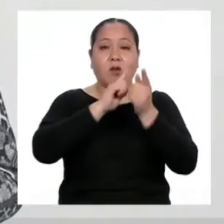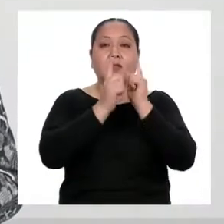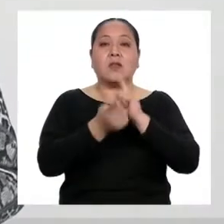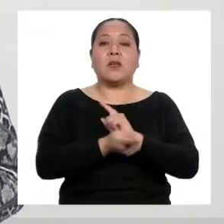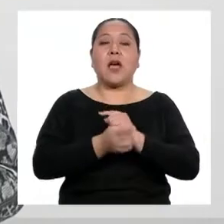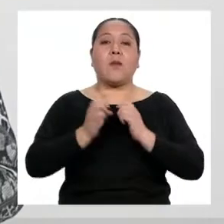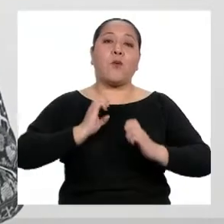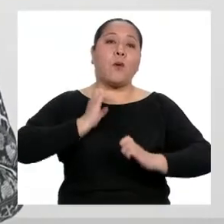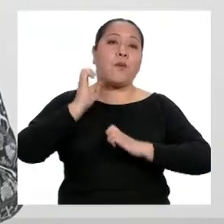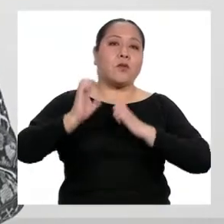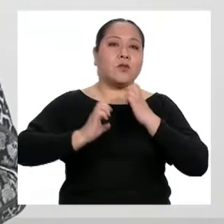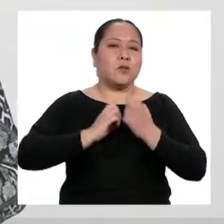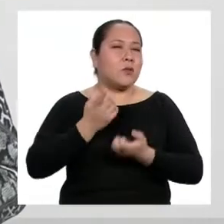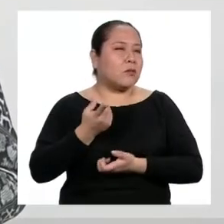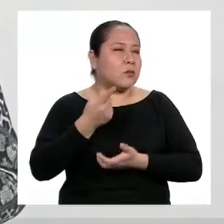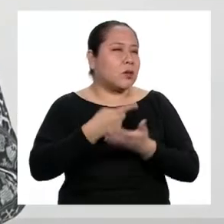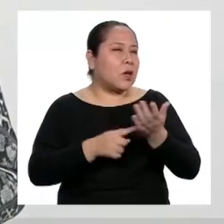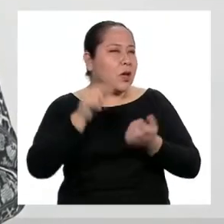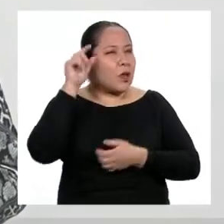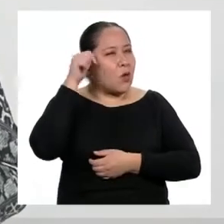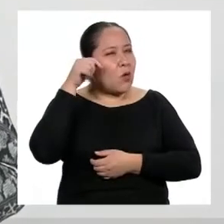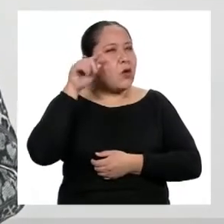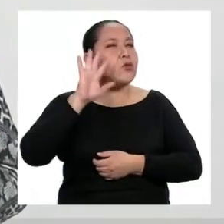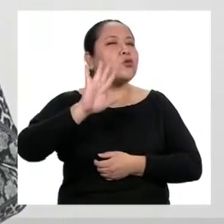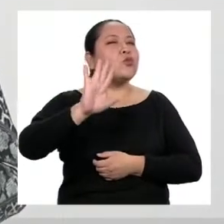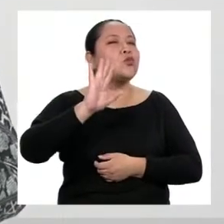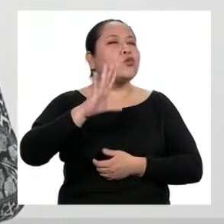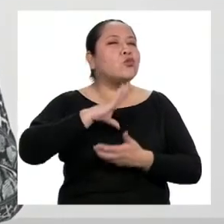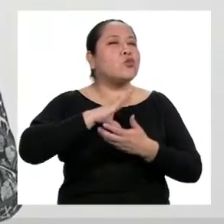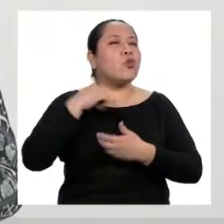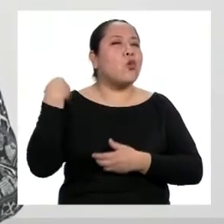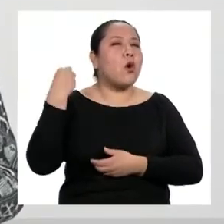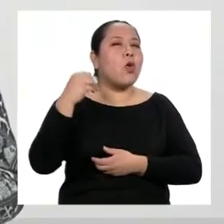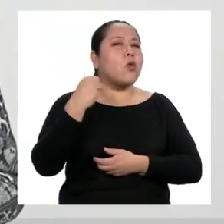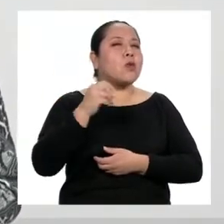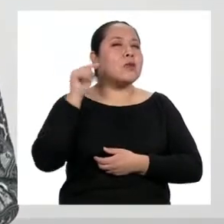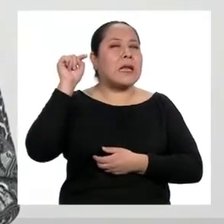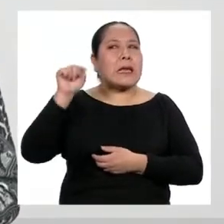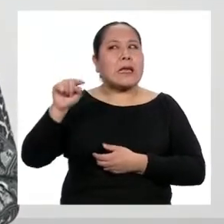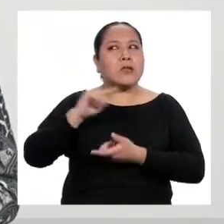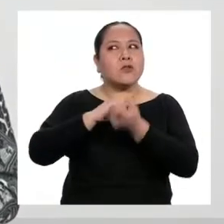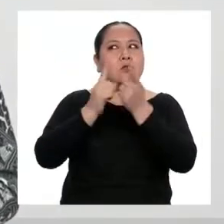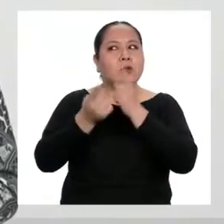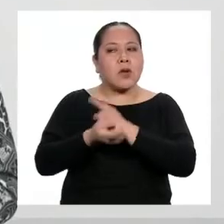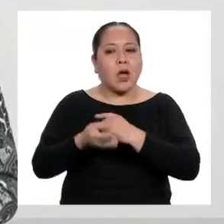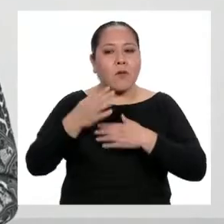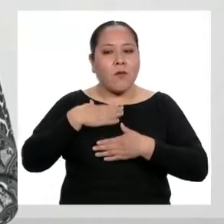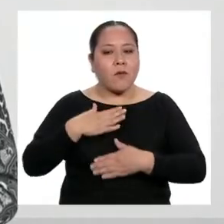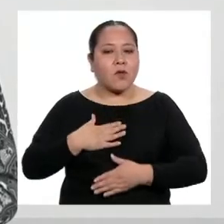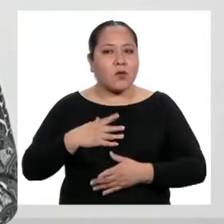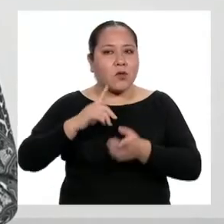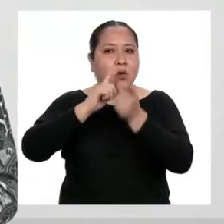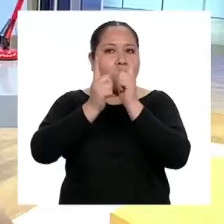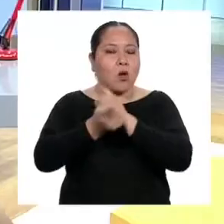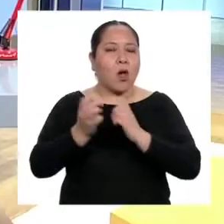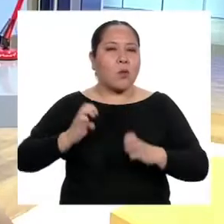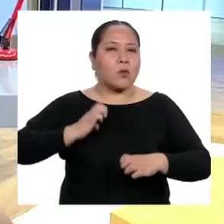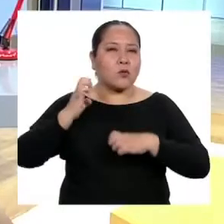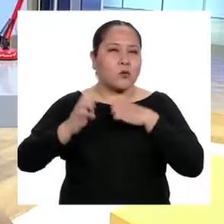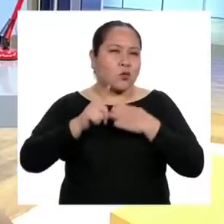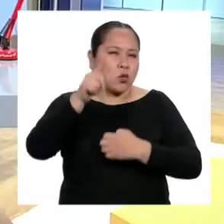¿Y qué podrías recordar de tu adolescencia con respecto a estos cambios físicos y emocionales?